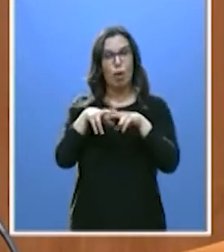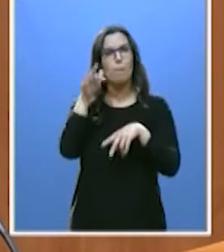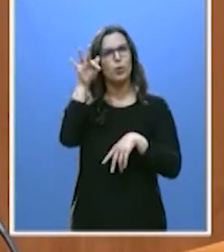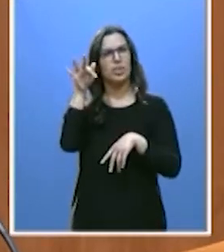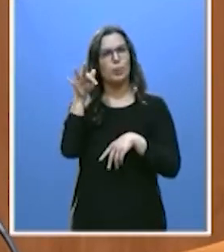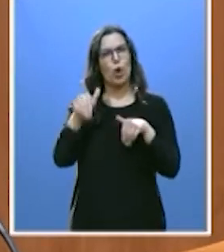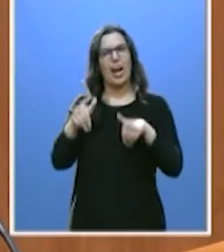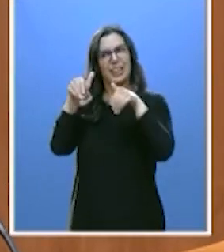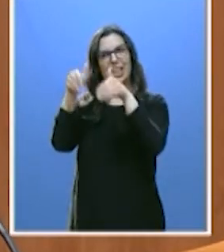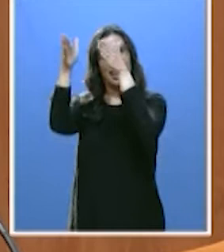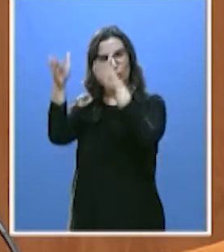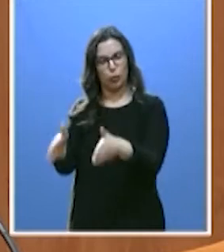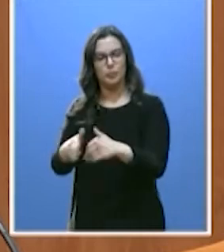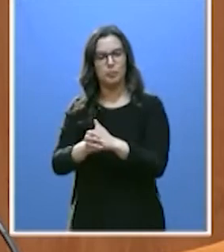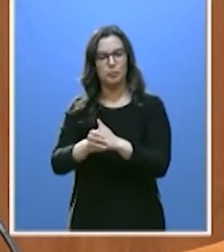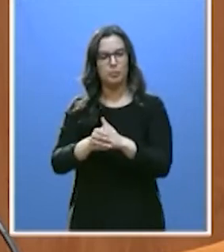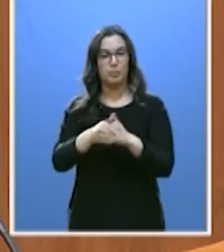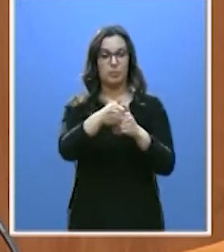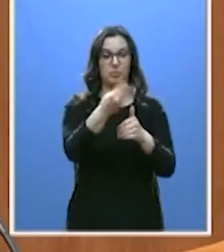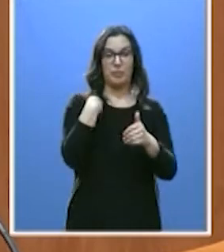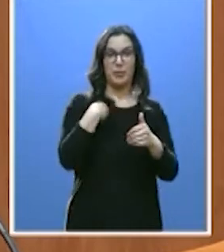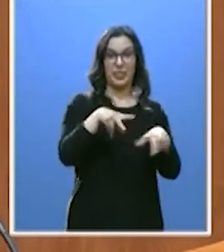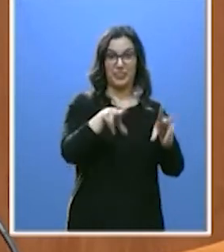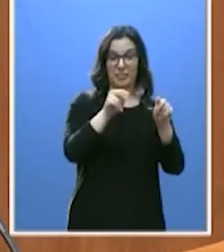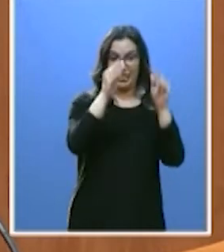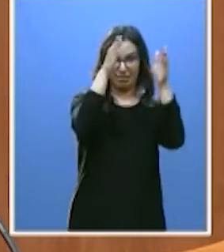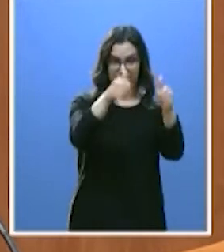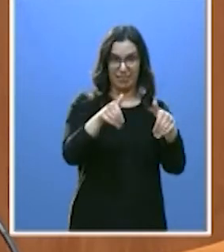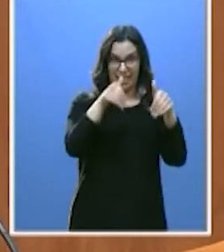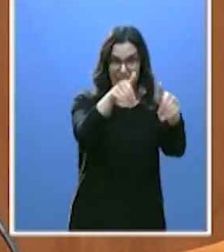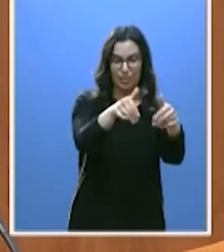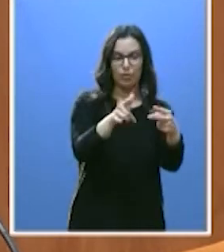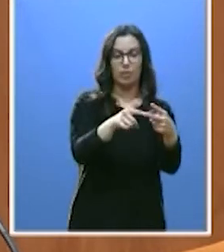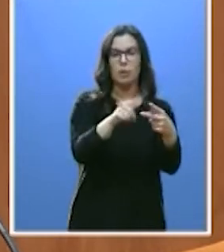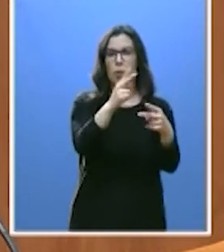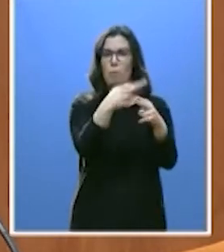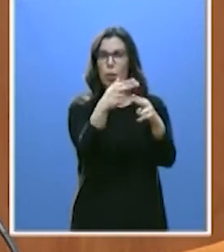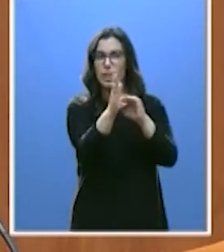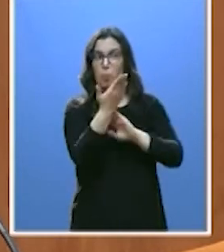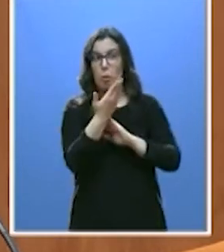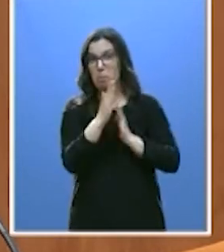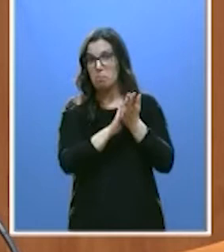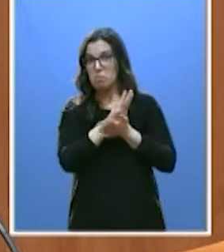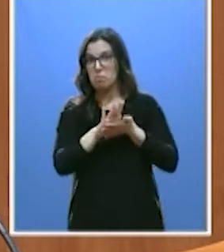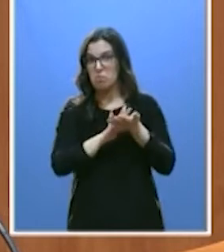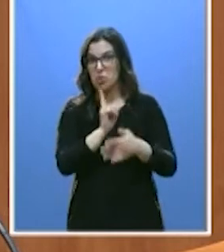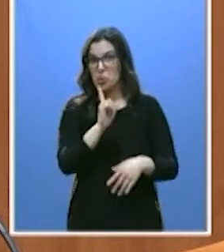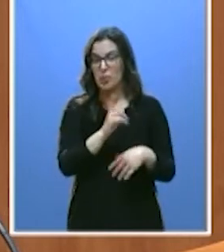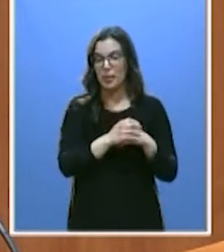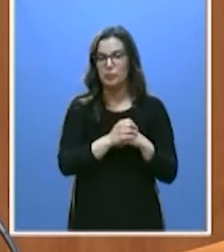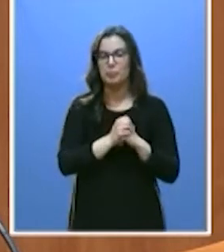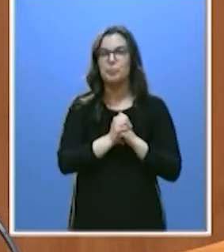intentemos hablar de las políticas. Poco se ha hablado aquí de las políticas que proponen, espero oírle al señor candidato